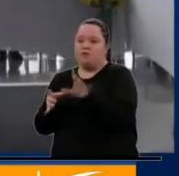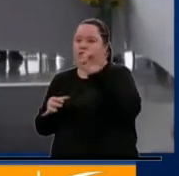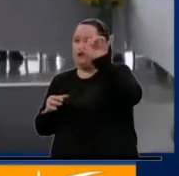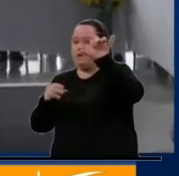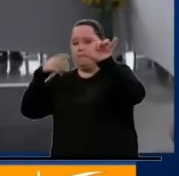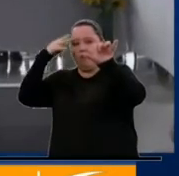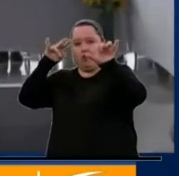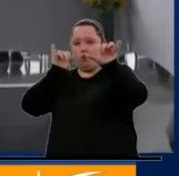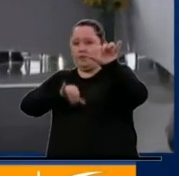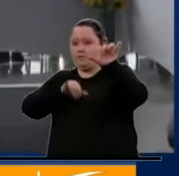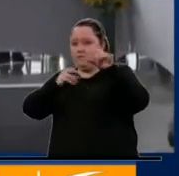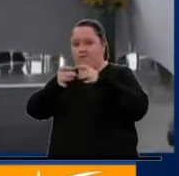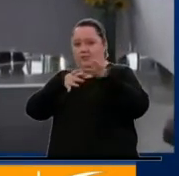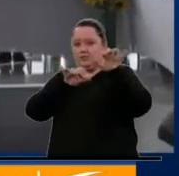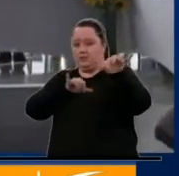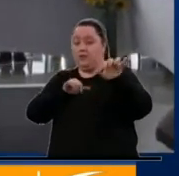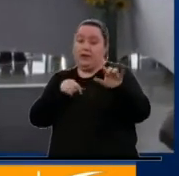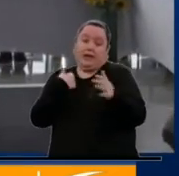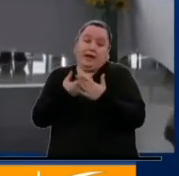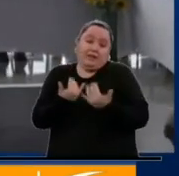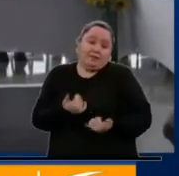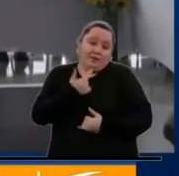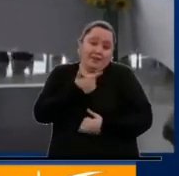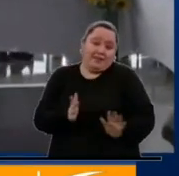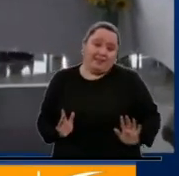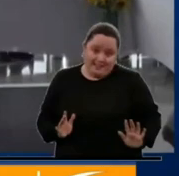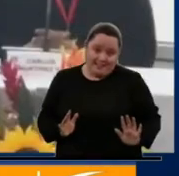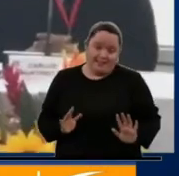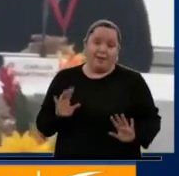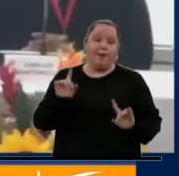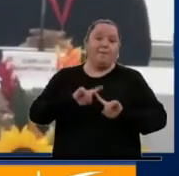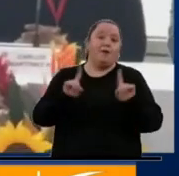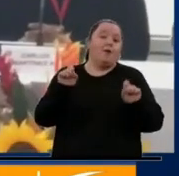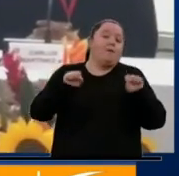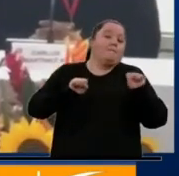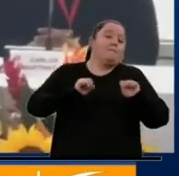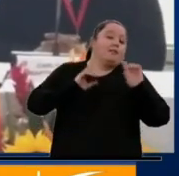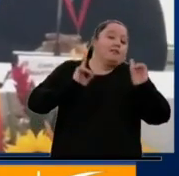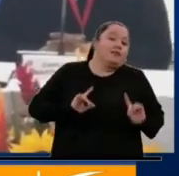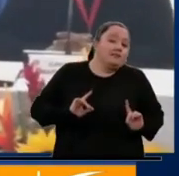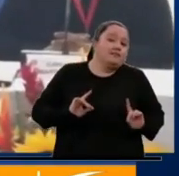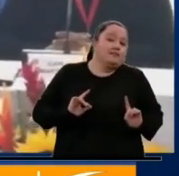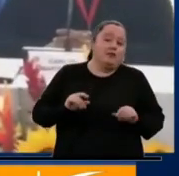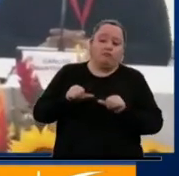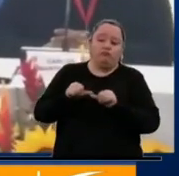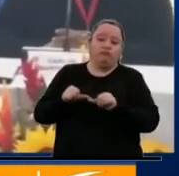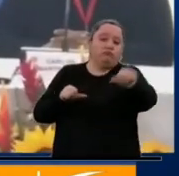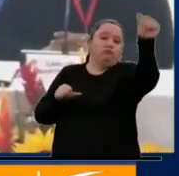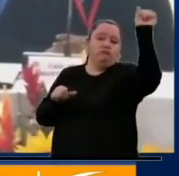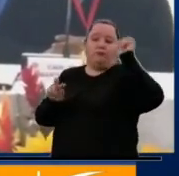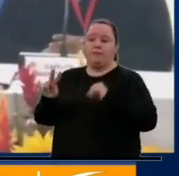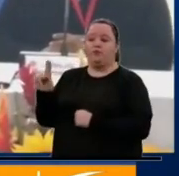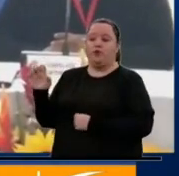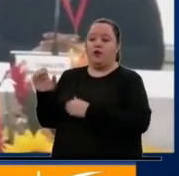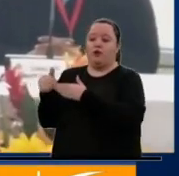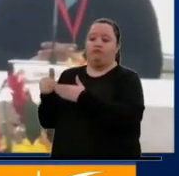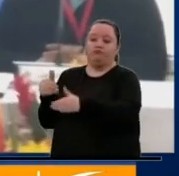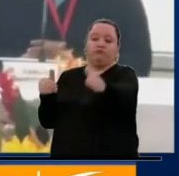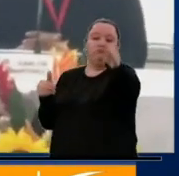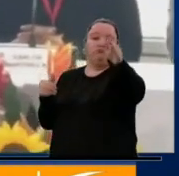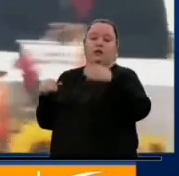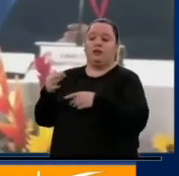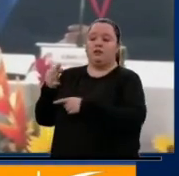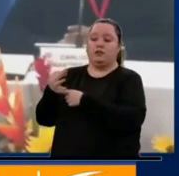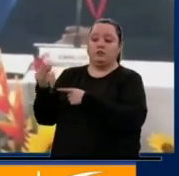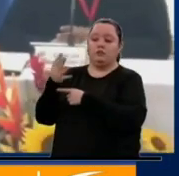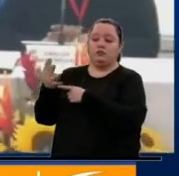Al menos eso es lo que se dice hoy, pero puede ser que se decida que se mantenga derecho desde el 21 de enero y se siga tres, cuatro